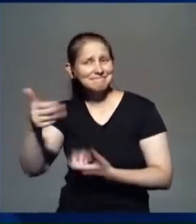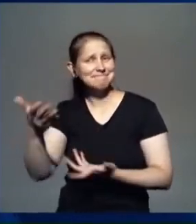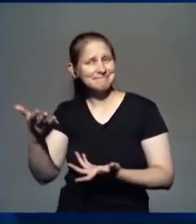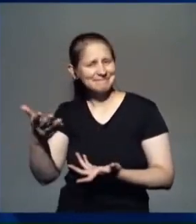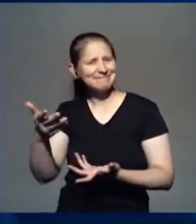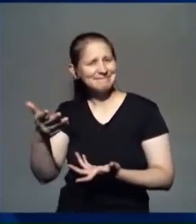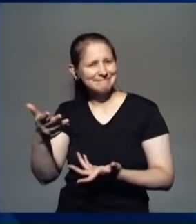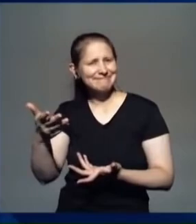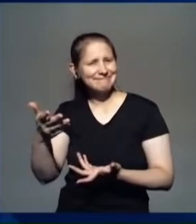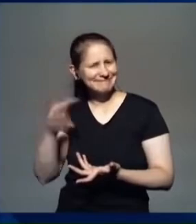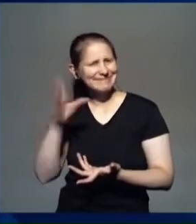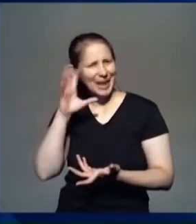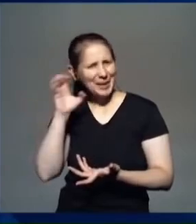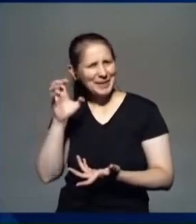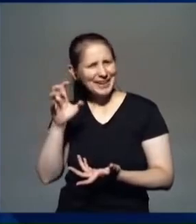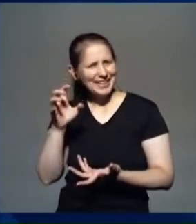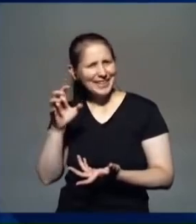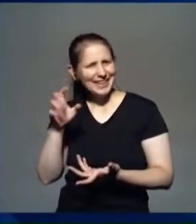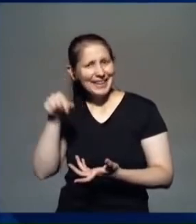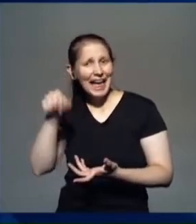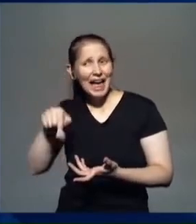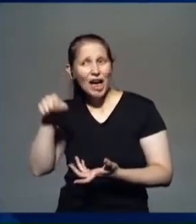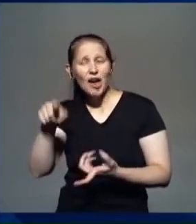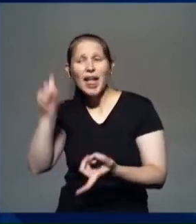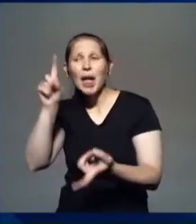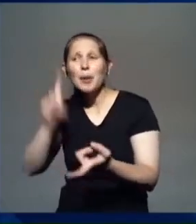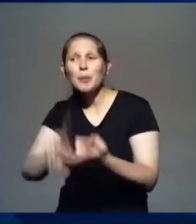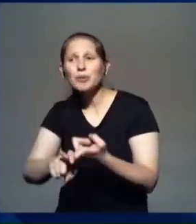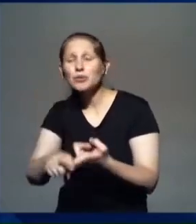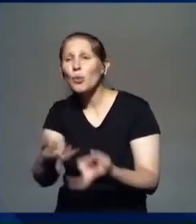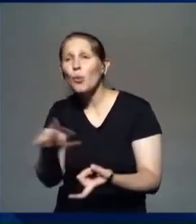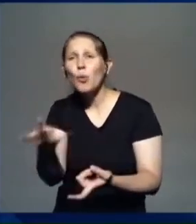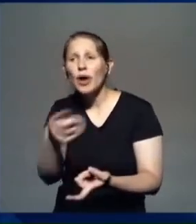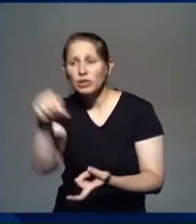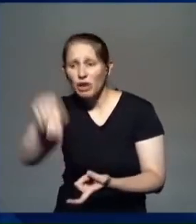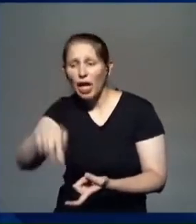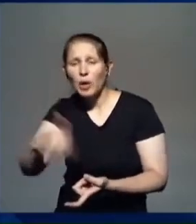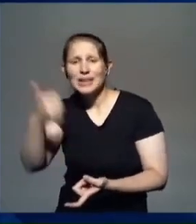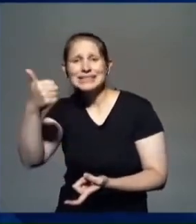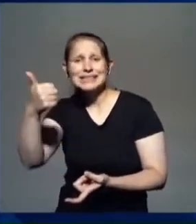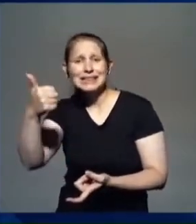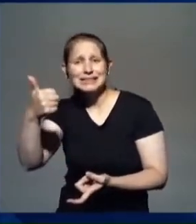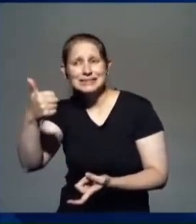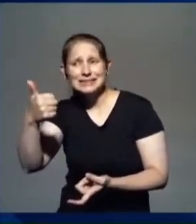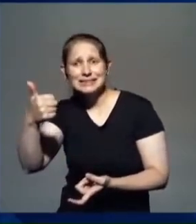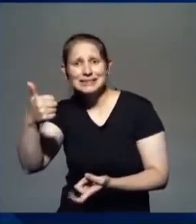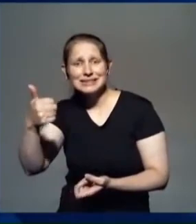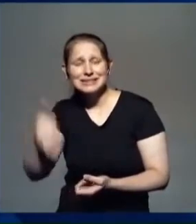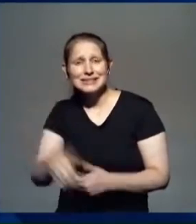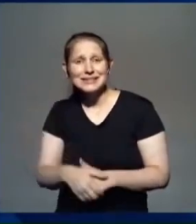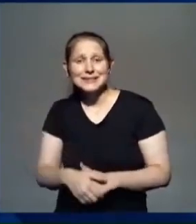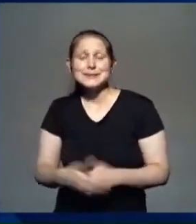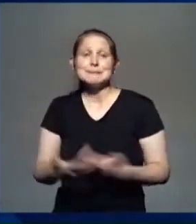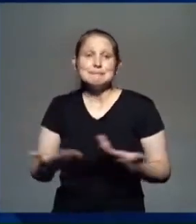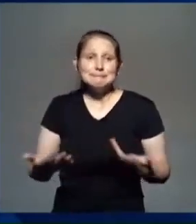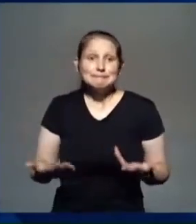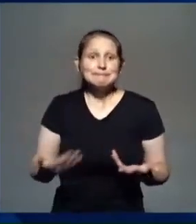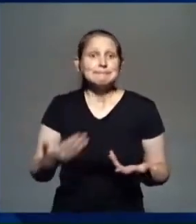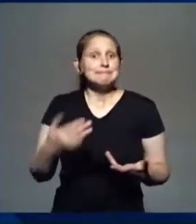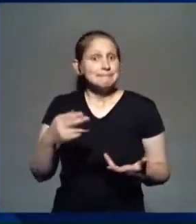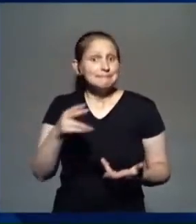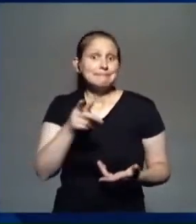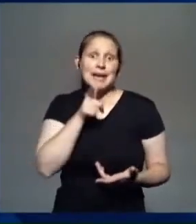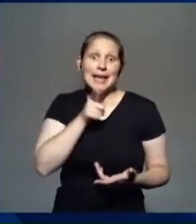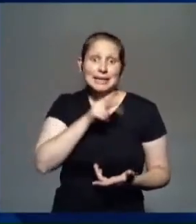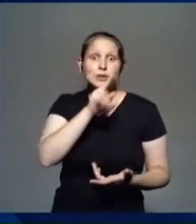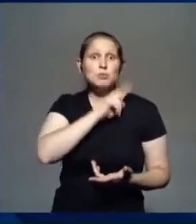El número seis, es decir, era una mujer que buscaba y buscaba